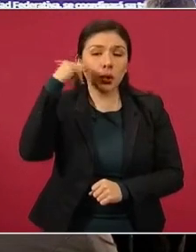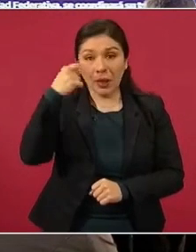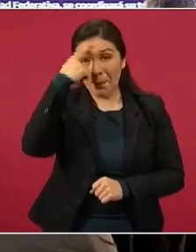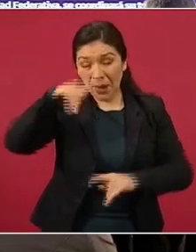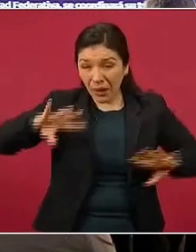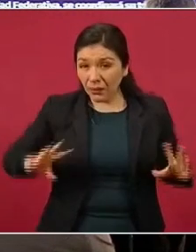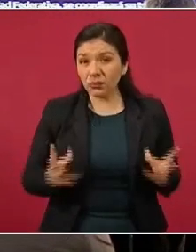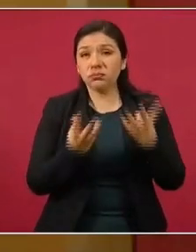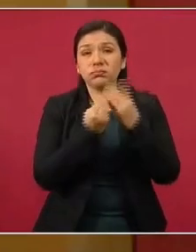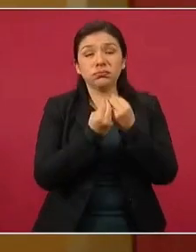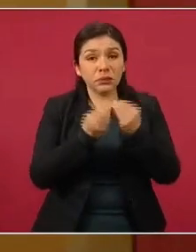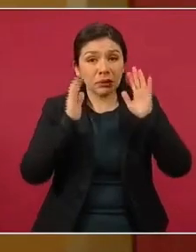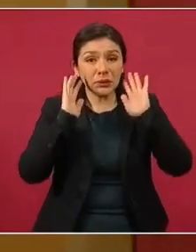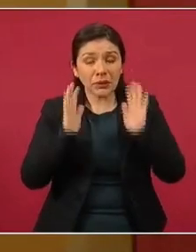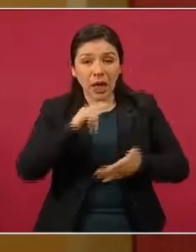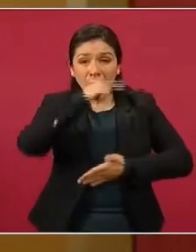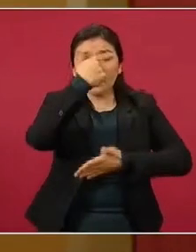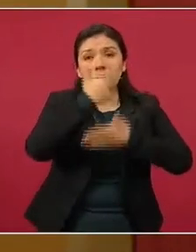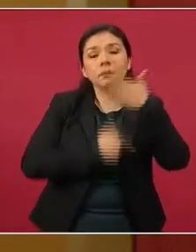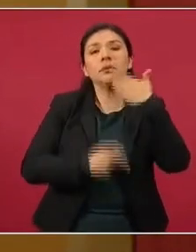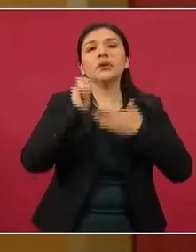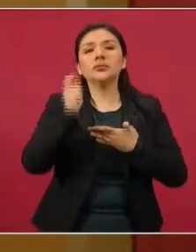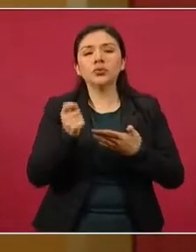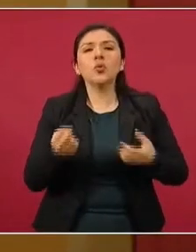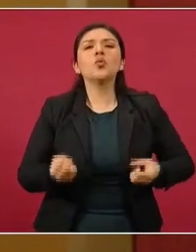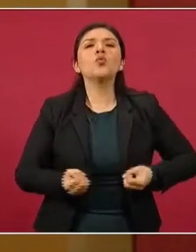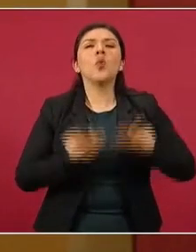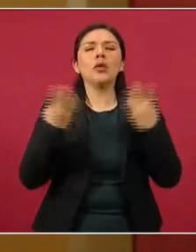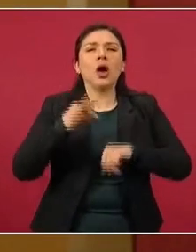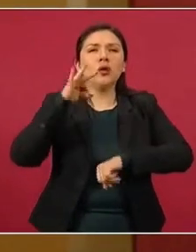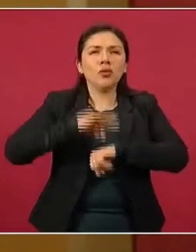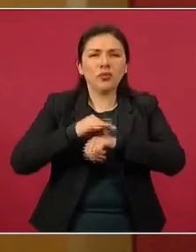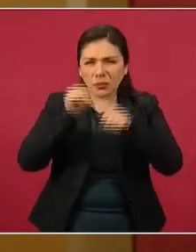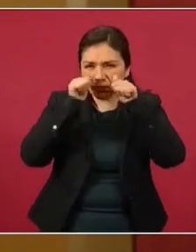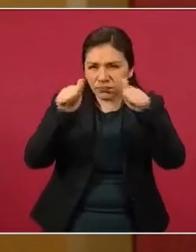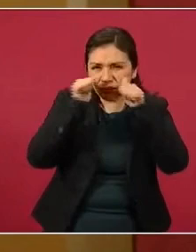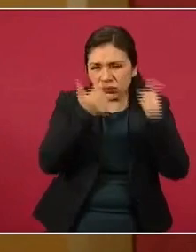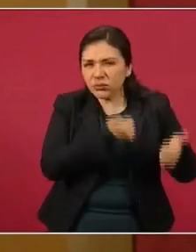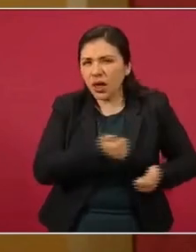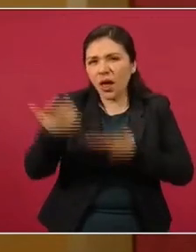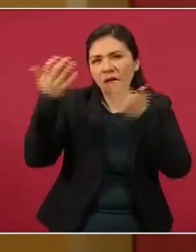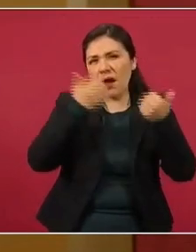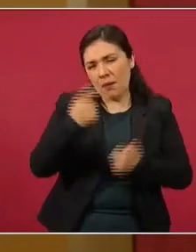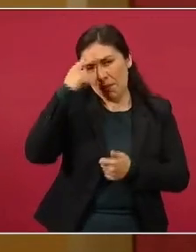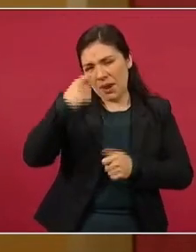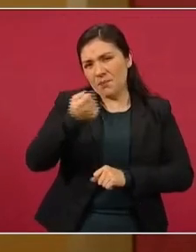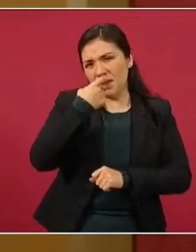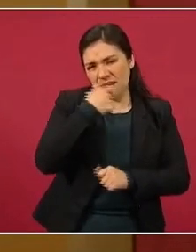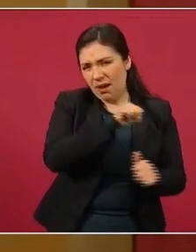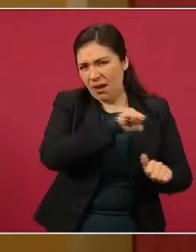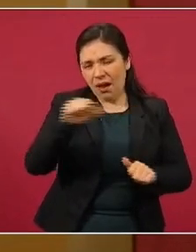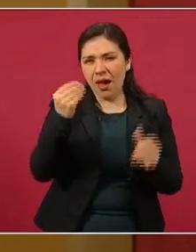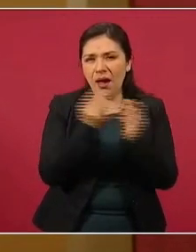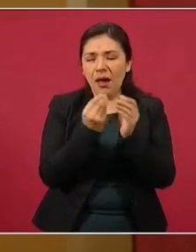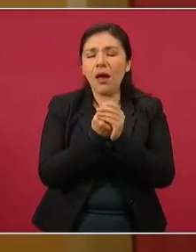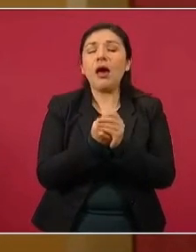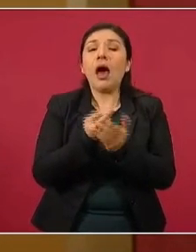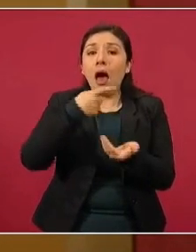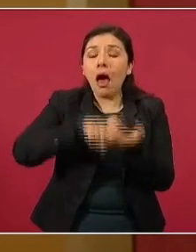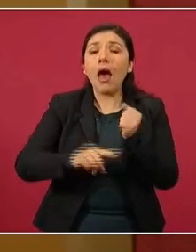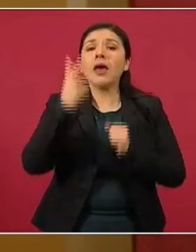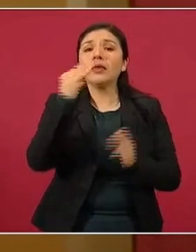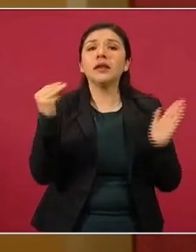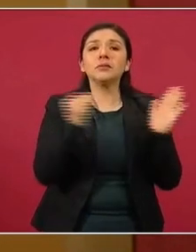alcanzar un total de unidades médicas a las que les llevaremos el medicamento, de tres mil